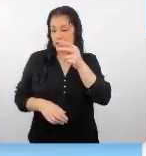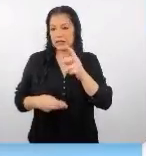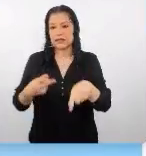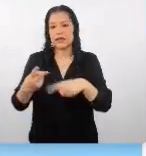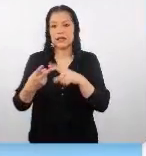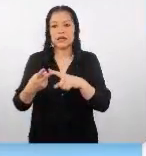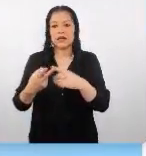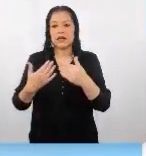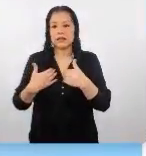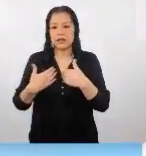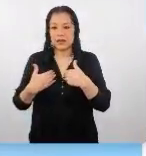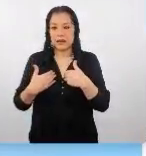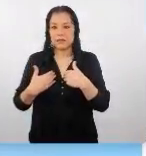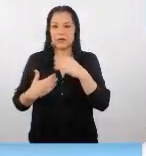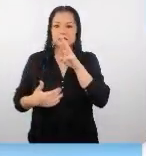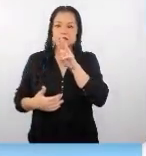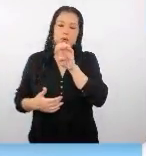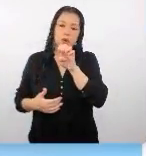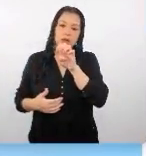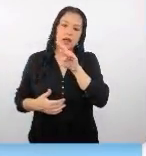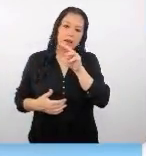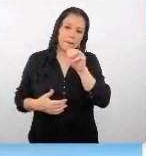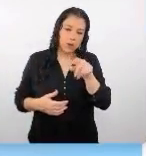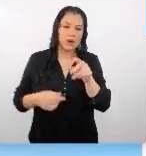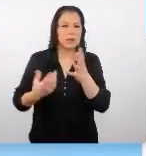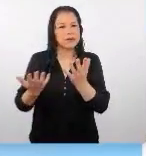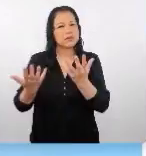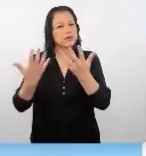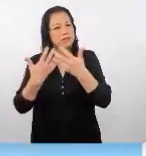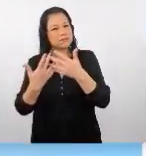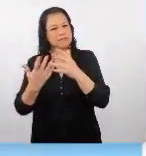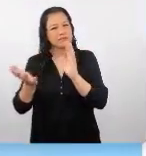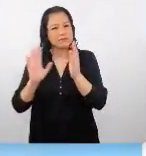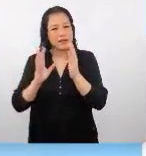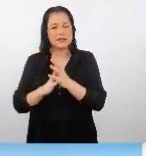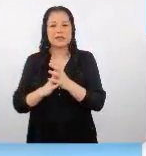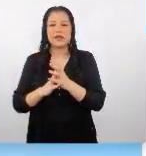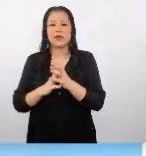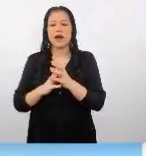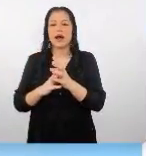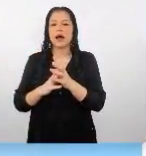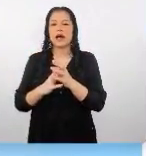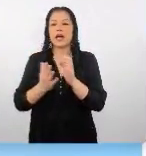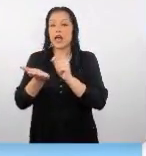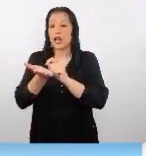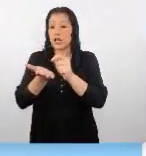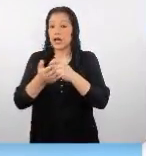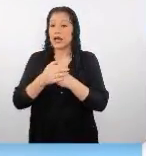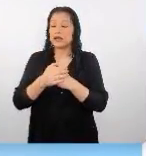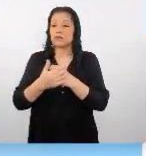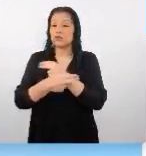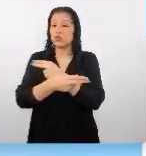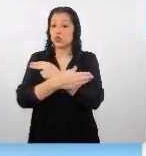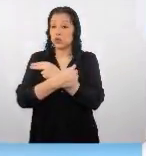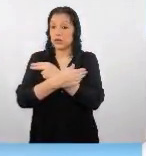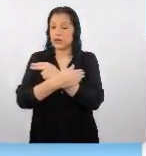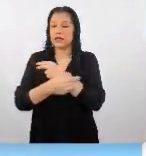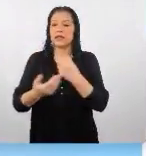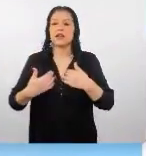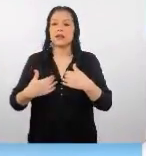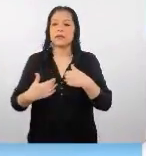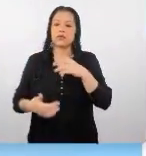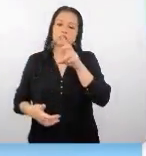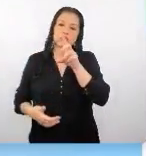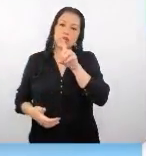tenemos Weibo que su similar viene a ser una especie de Twitter tenemos Duoyin